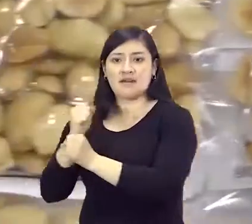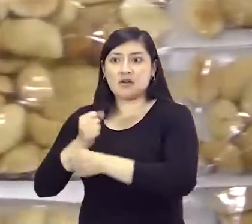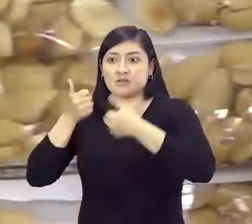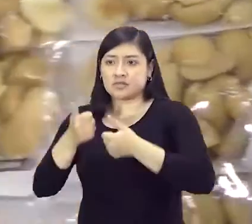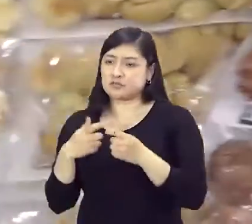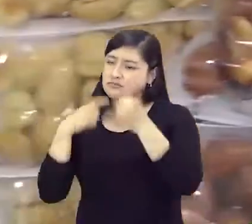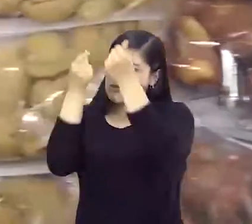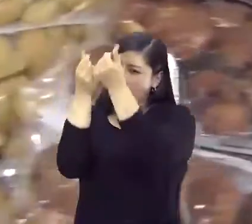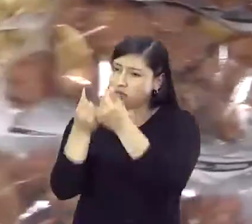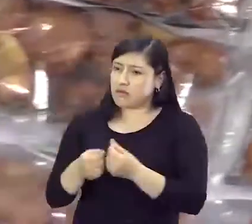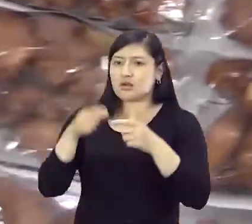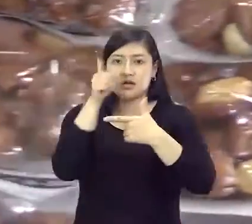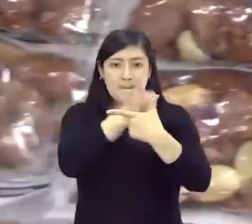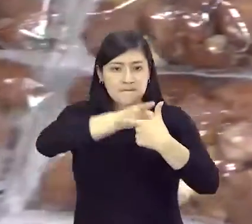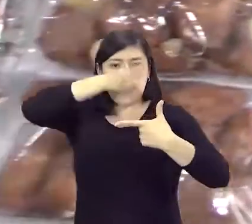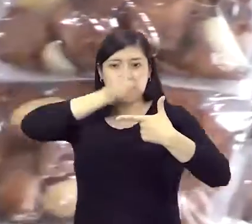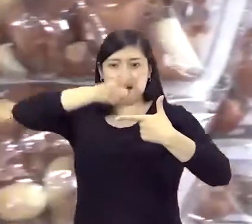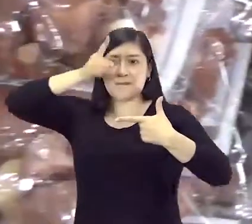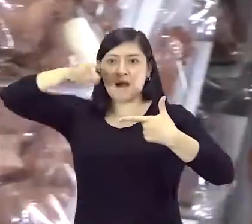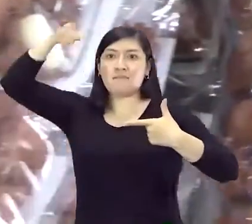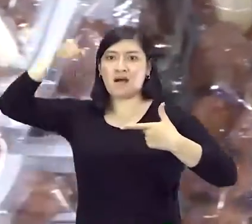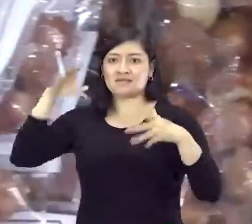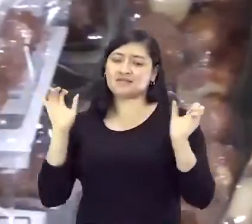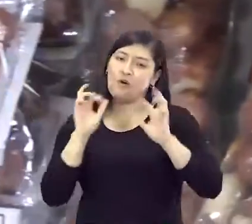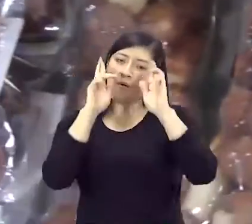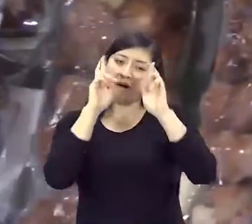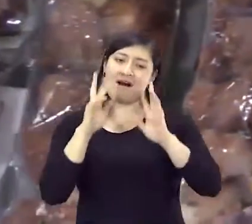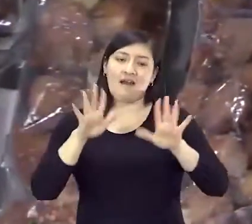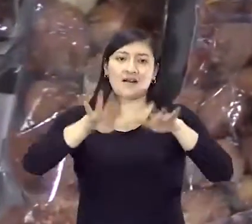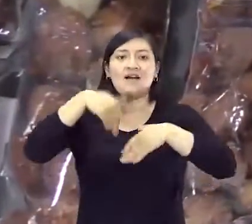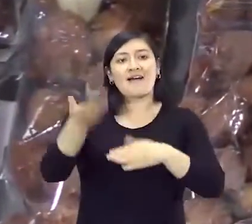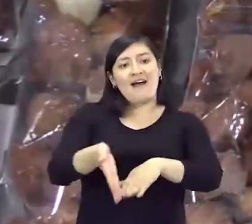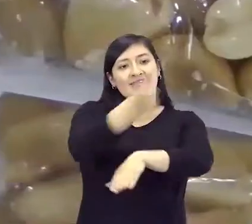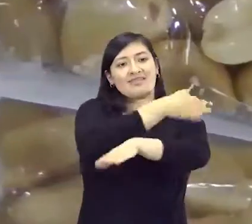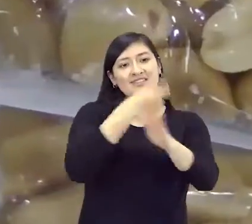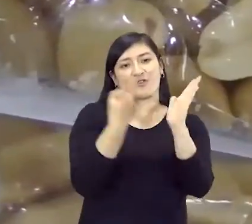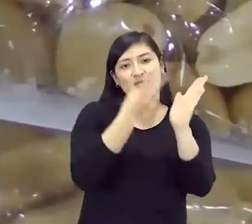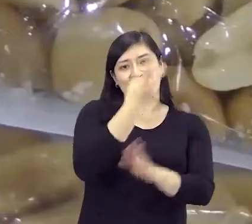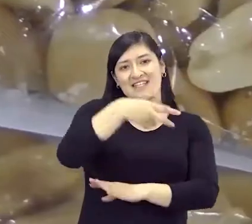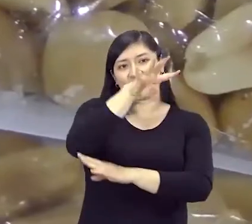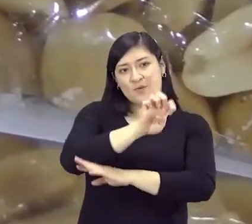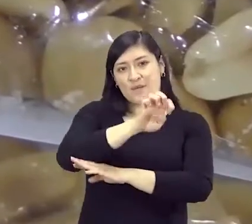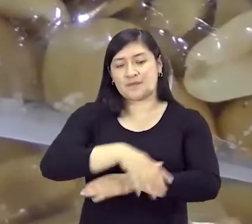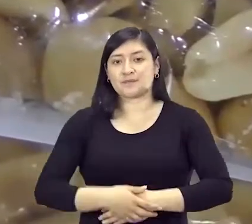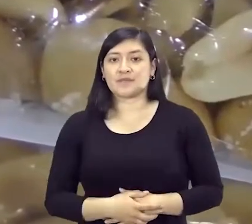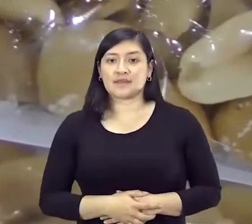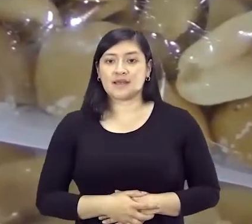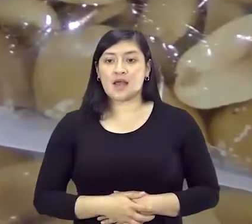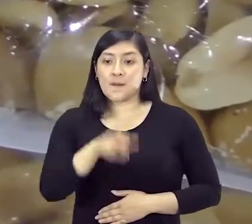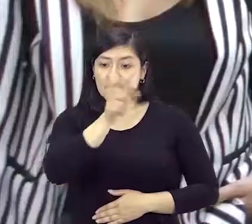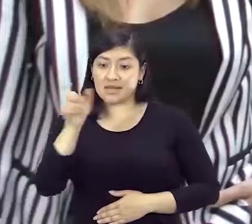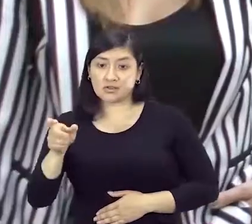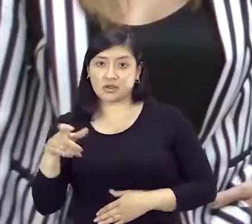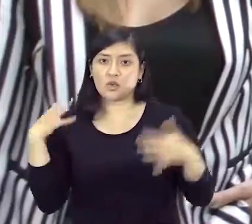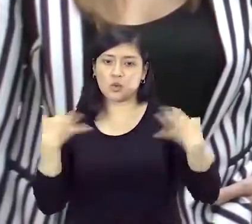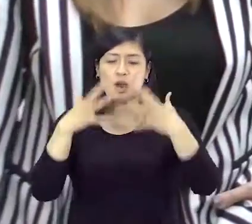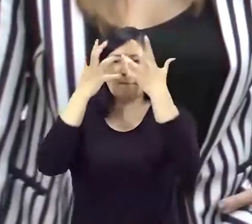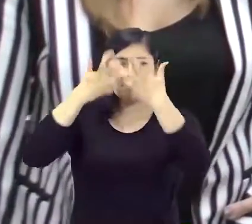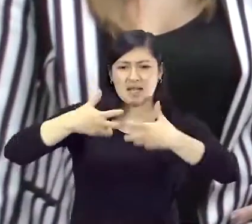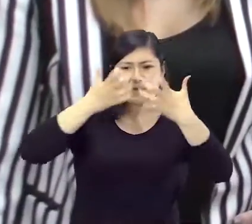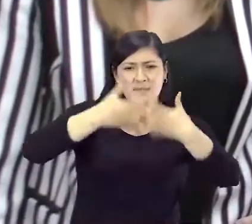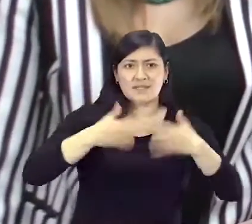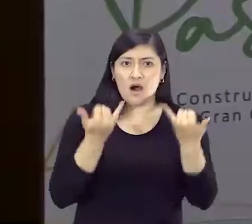reactivación económica verdadera, medible, retable y volver ojalá a esas cifras importantes del 2019 antes de la pandemia. El